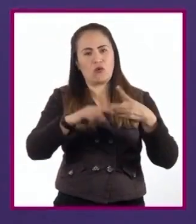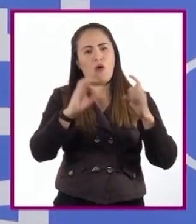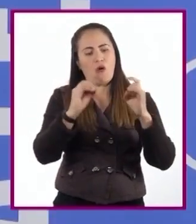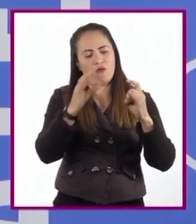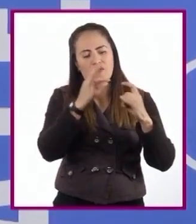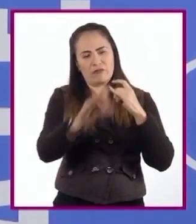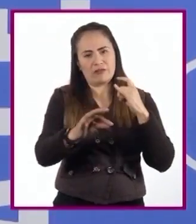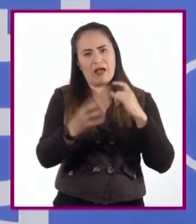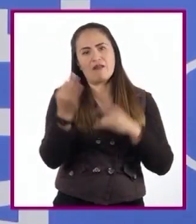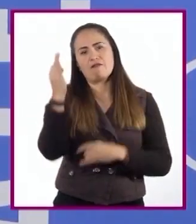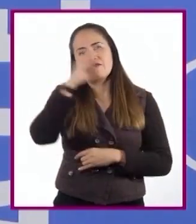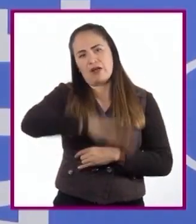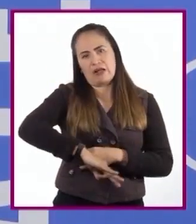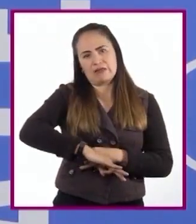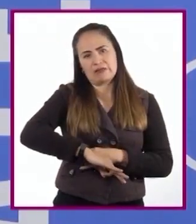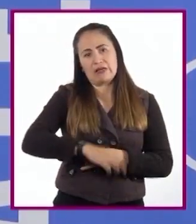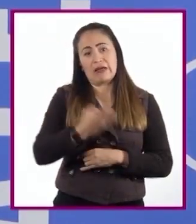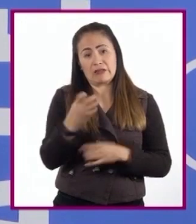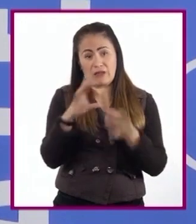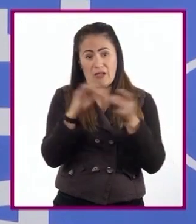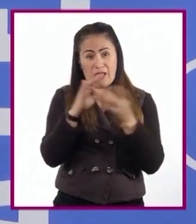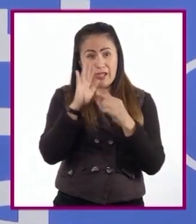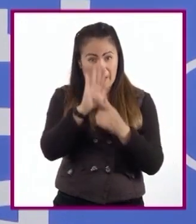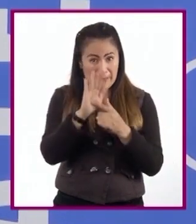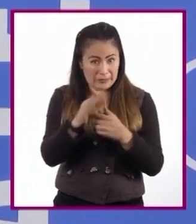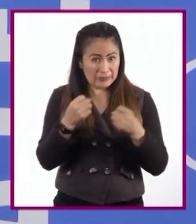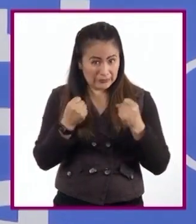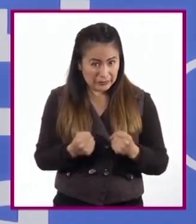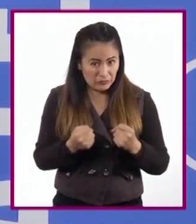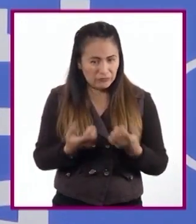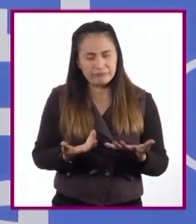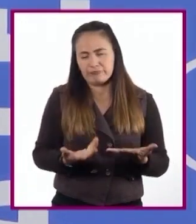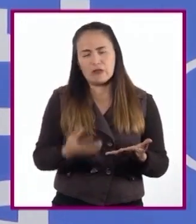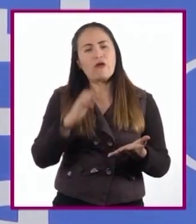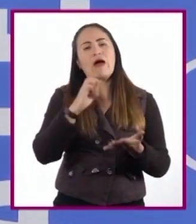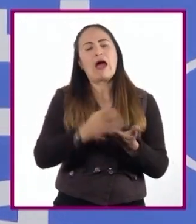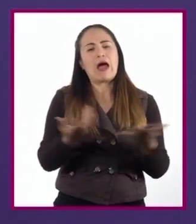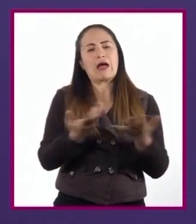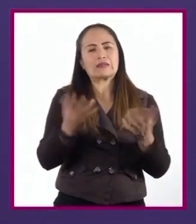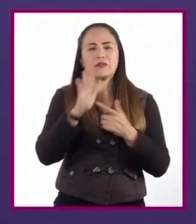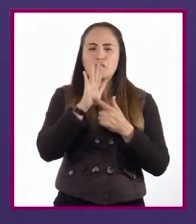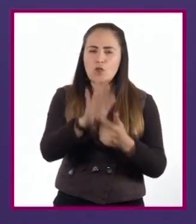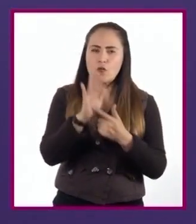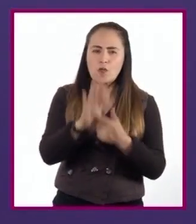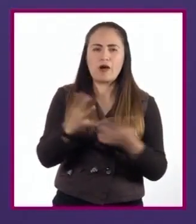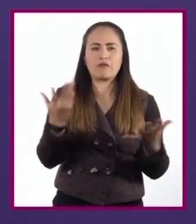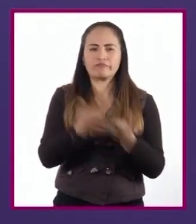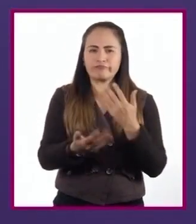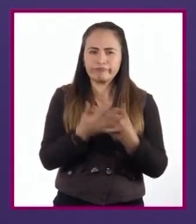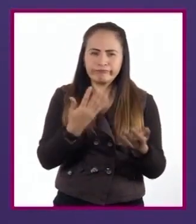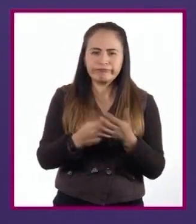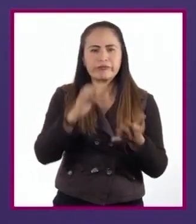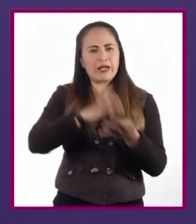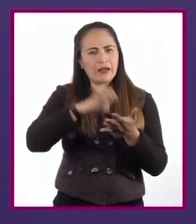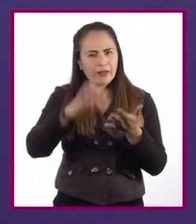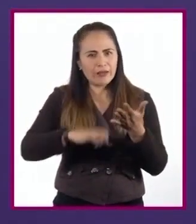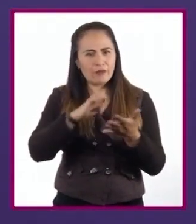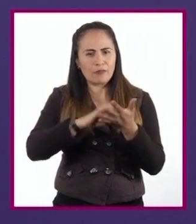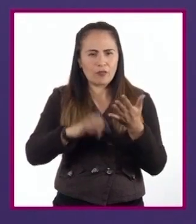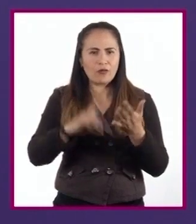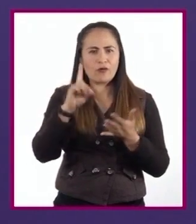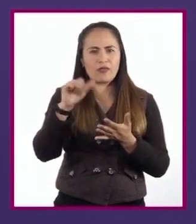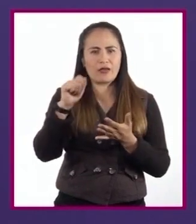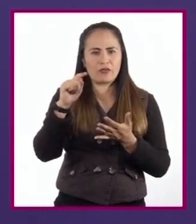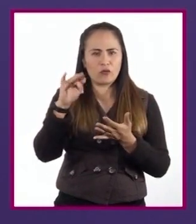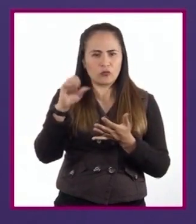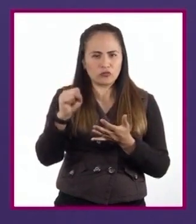conclusión. Y esta falsedad se comprueba mediante hechos, ejemplos o datos. Así es. Por eso, cada